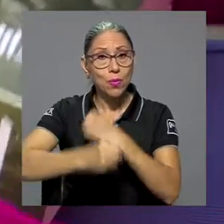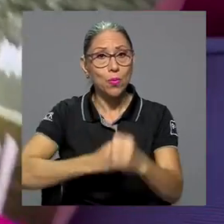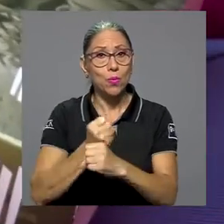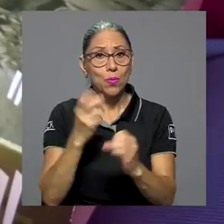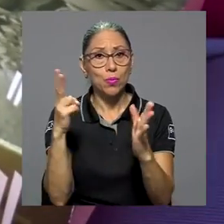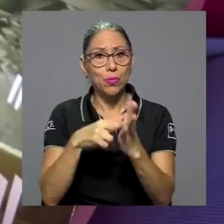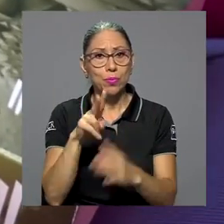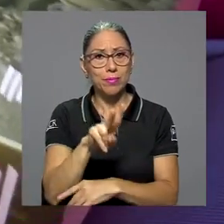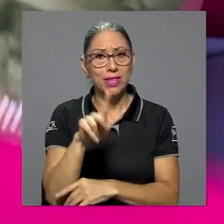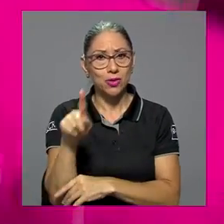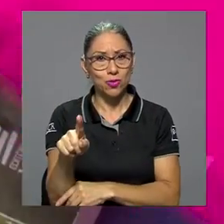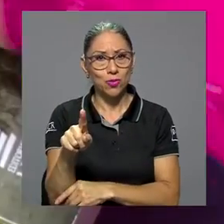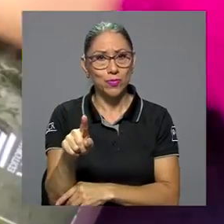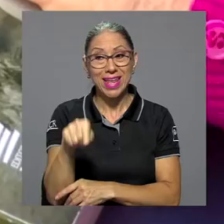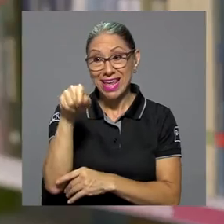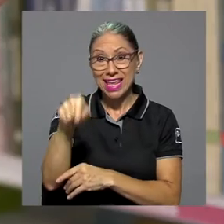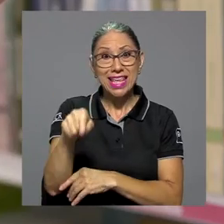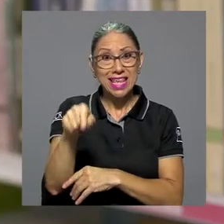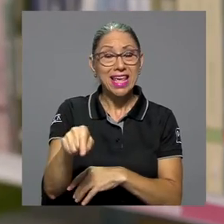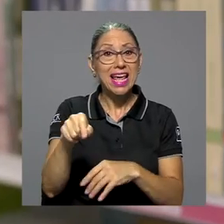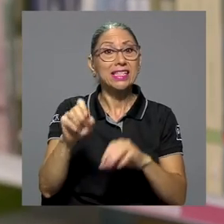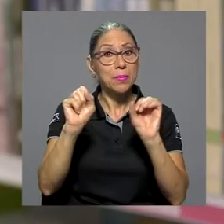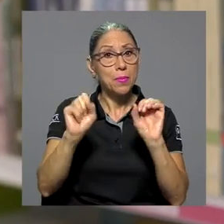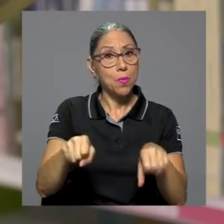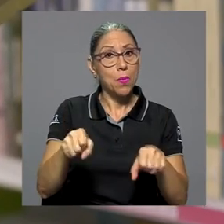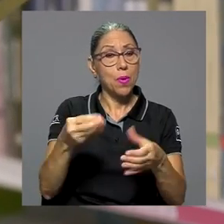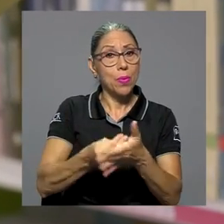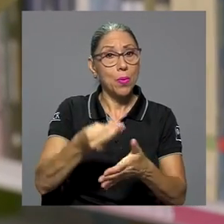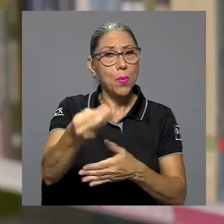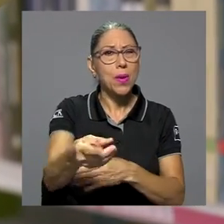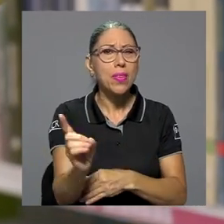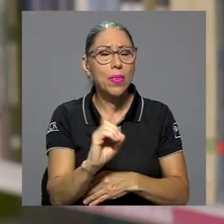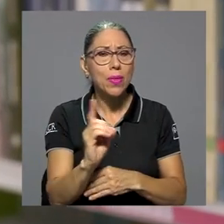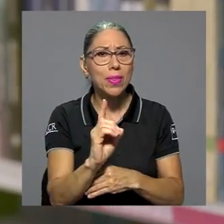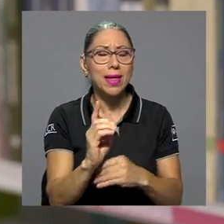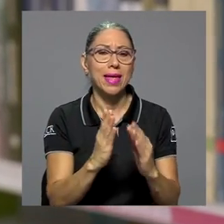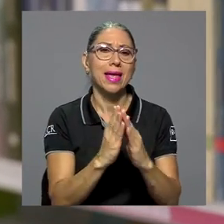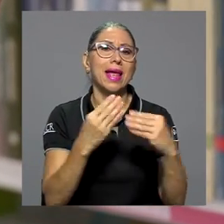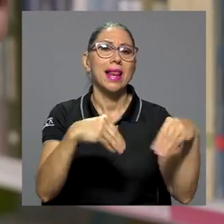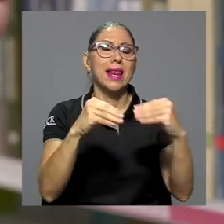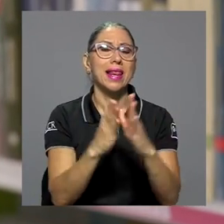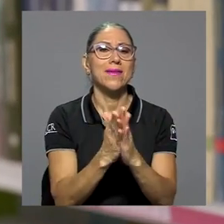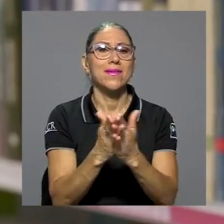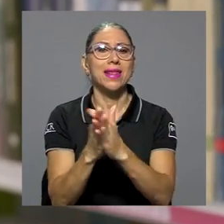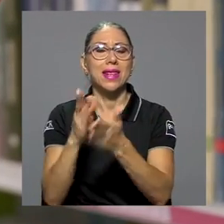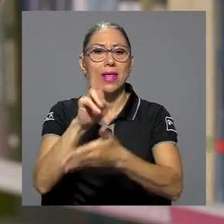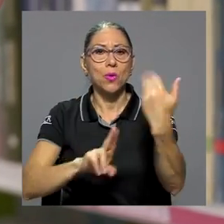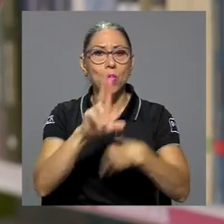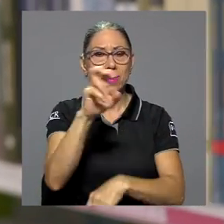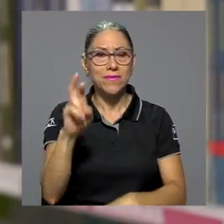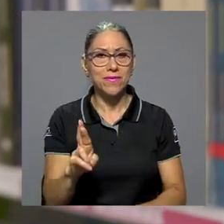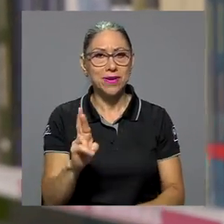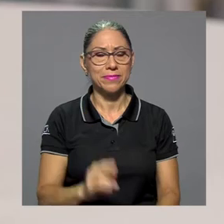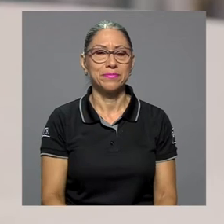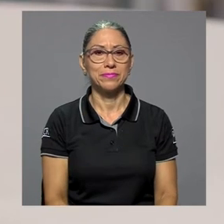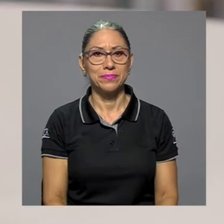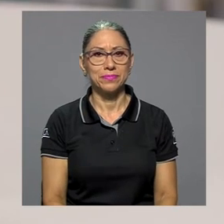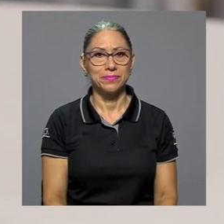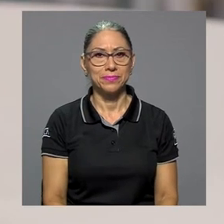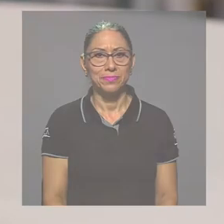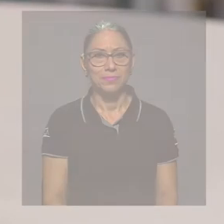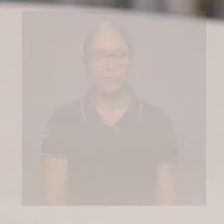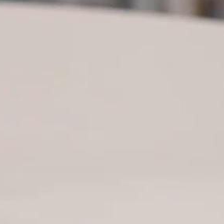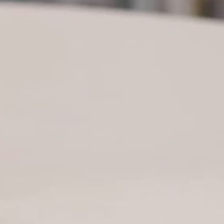fue publicado en el 2021 y se encuentra disponible para la venta en la librería de la Universidad de Costa Rica.